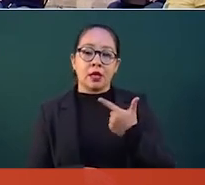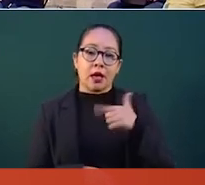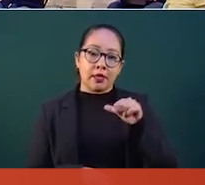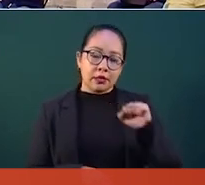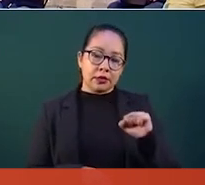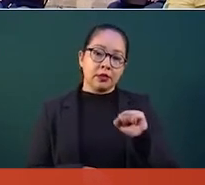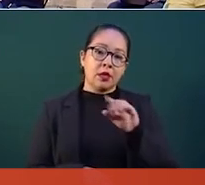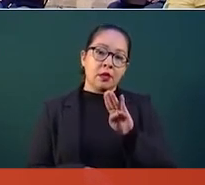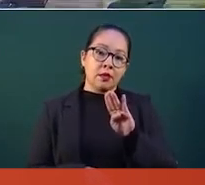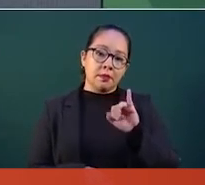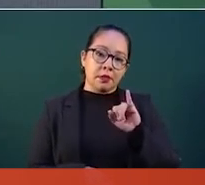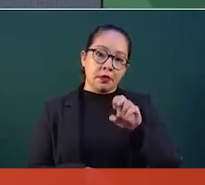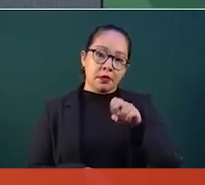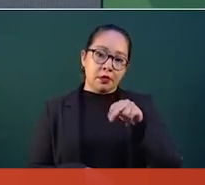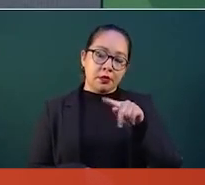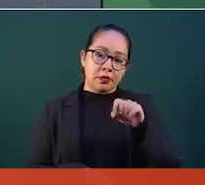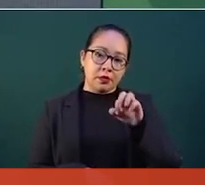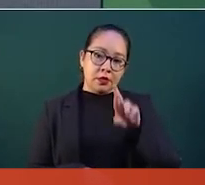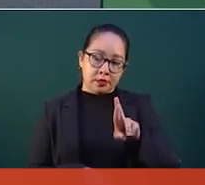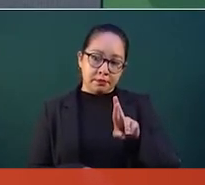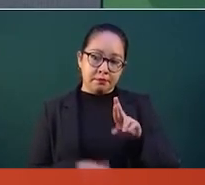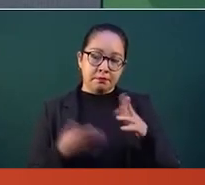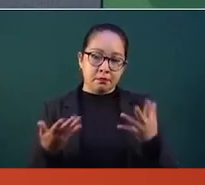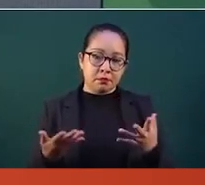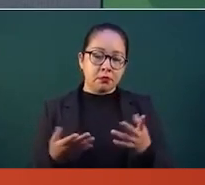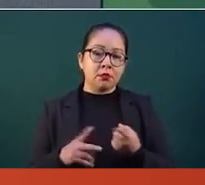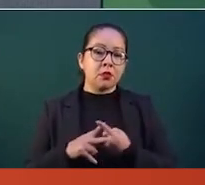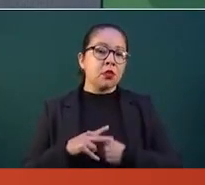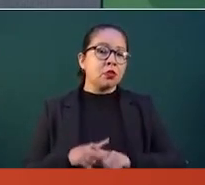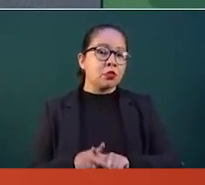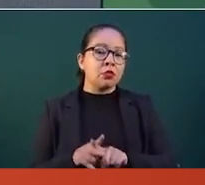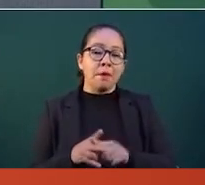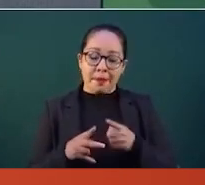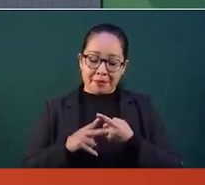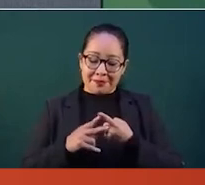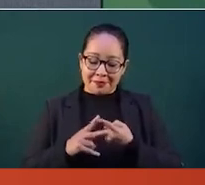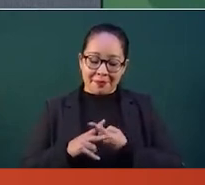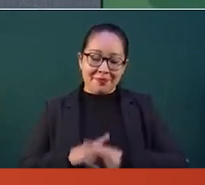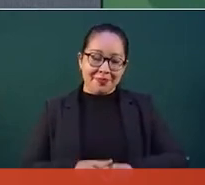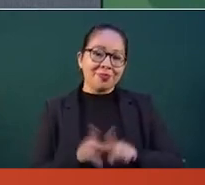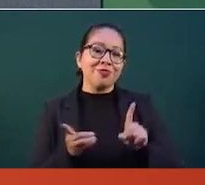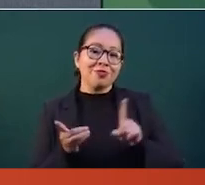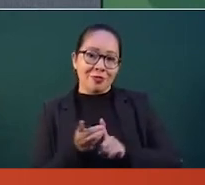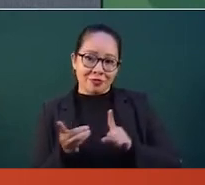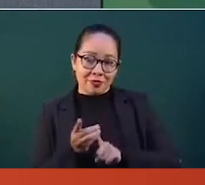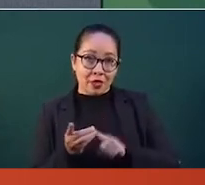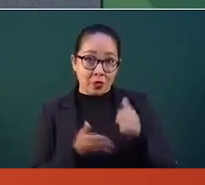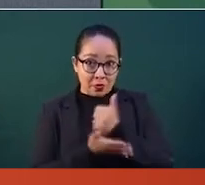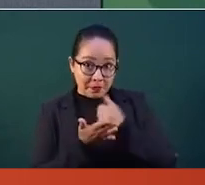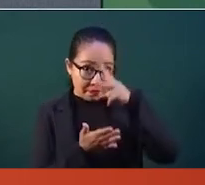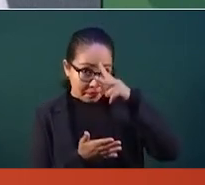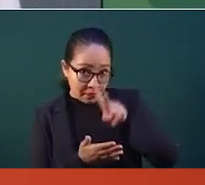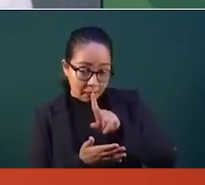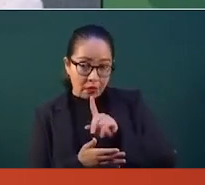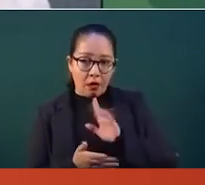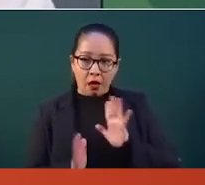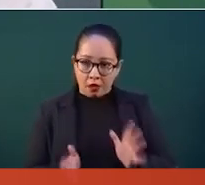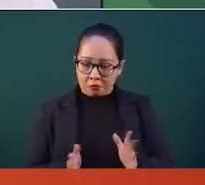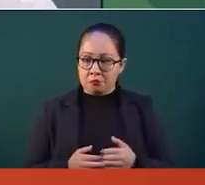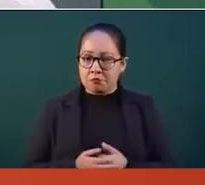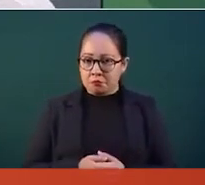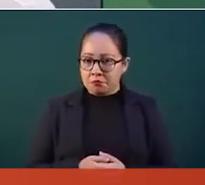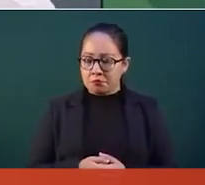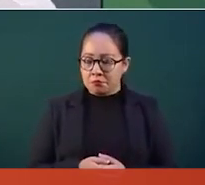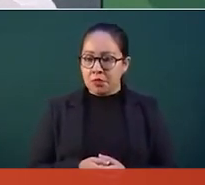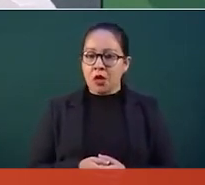Vamos a empezar en la Ciudad de México y aprovecho para decir que vamos a empezar en